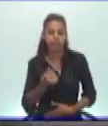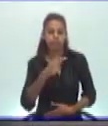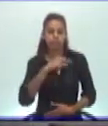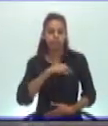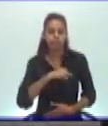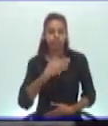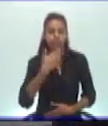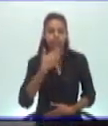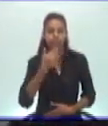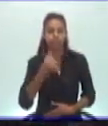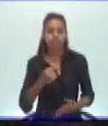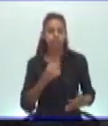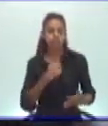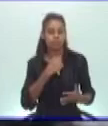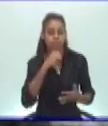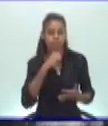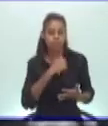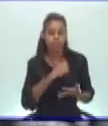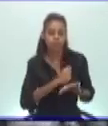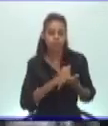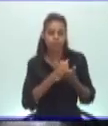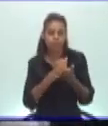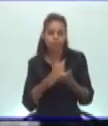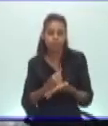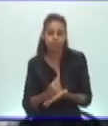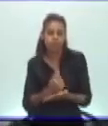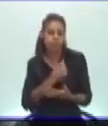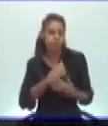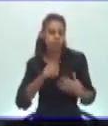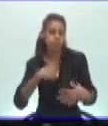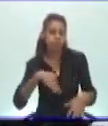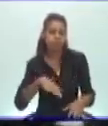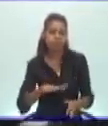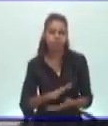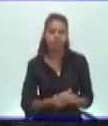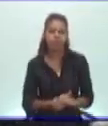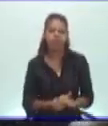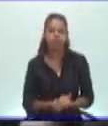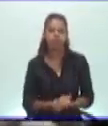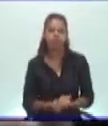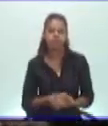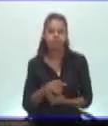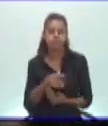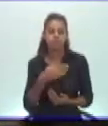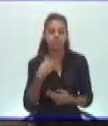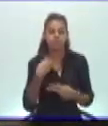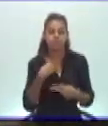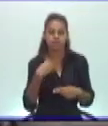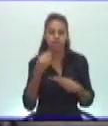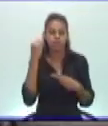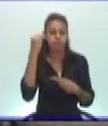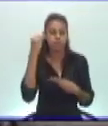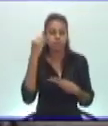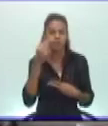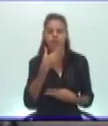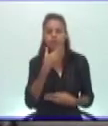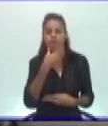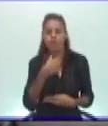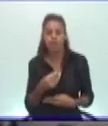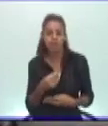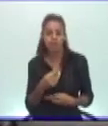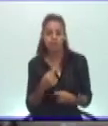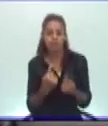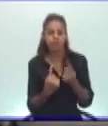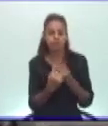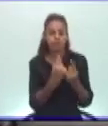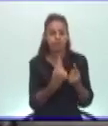dispuesto a ayudar a cualquiera. Esas son las virtudes que debe tener un joven en nuestro sistema social y en